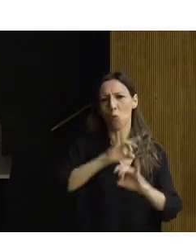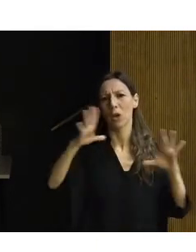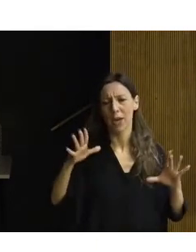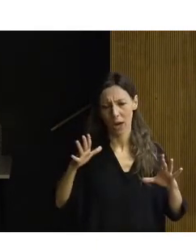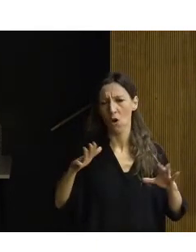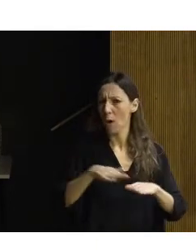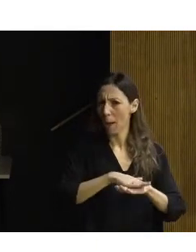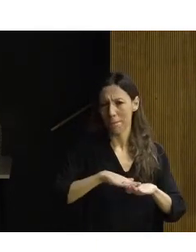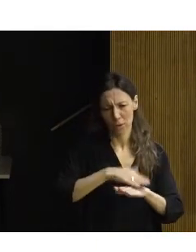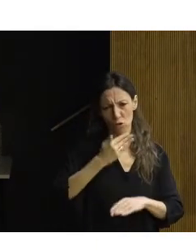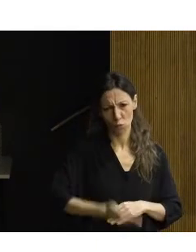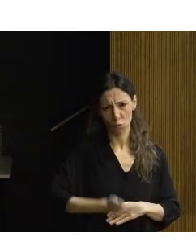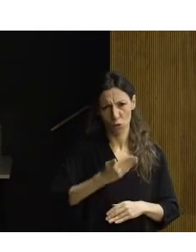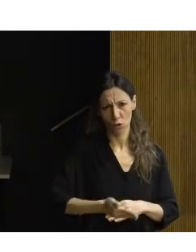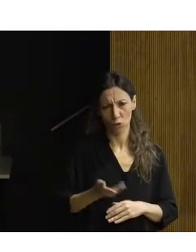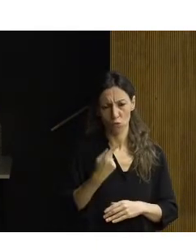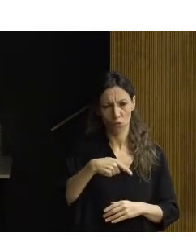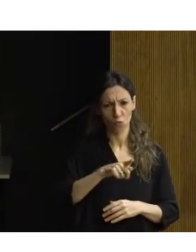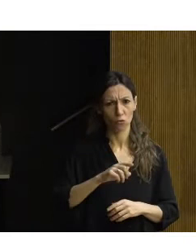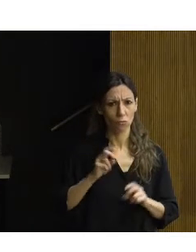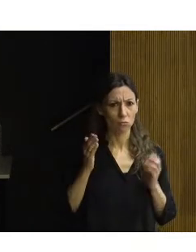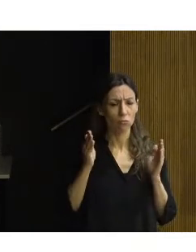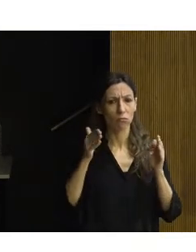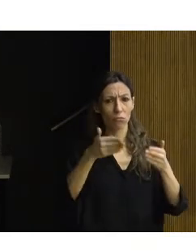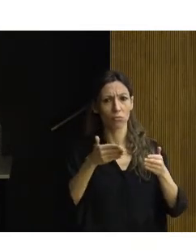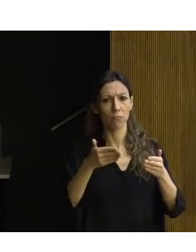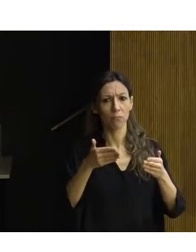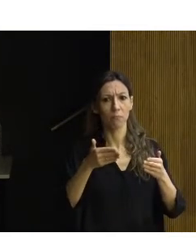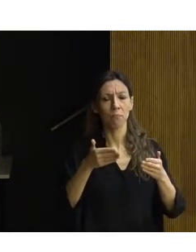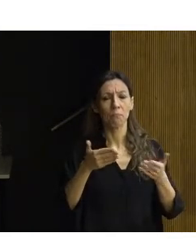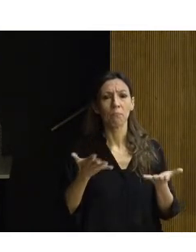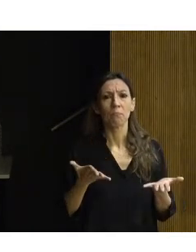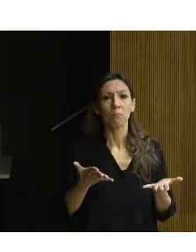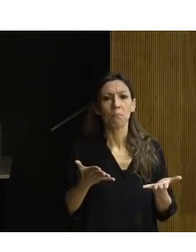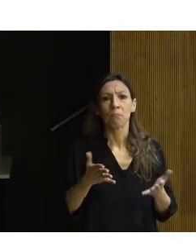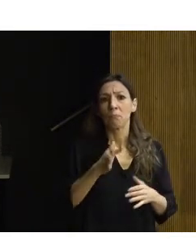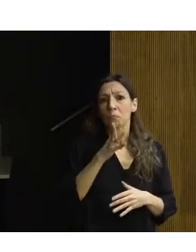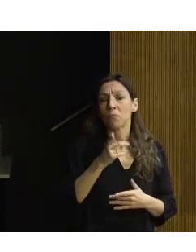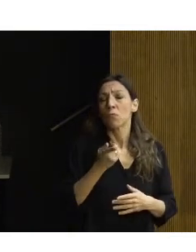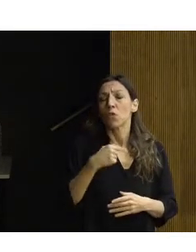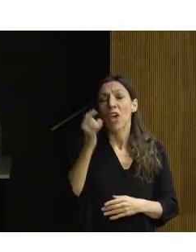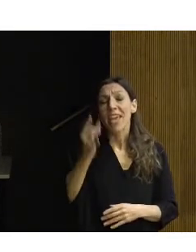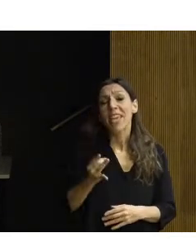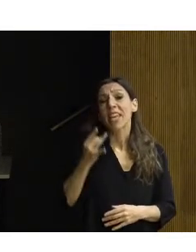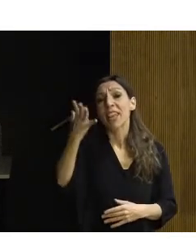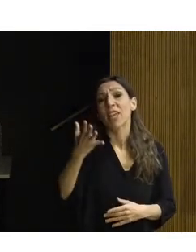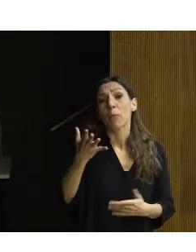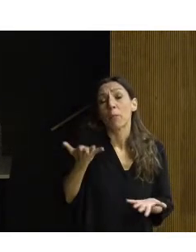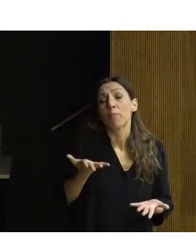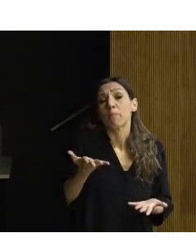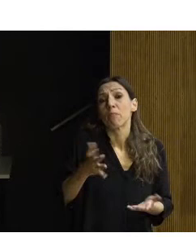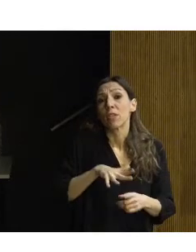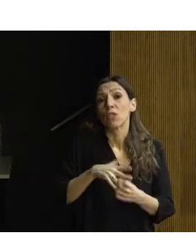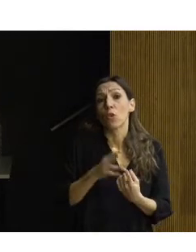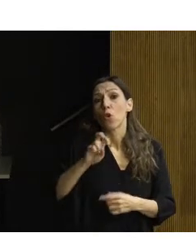abordemos. En esta materia tenemos esta iniciativa y en otras tenemos en